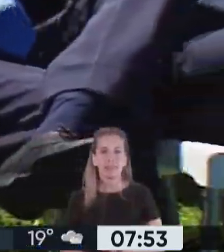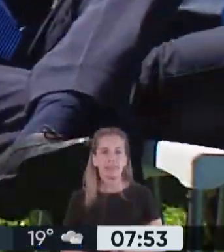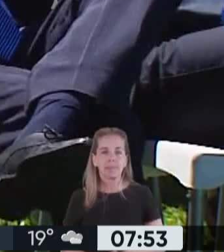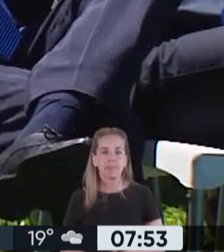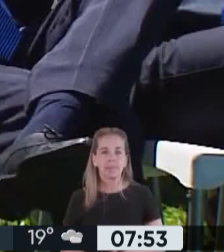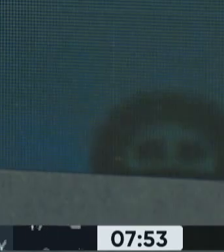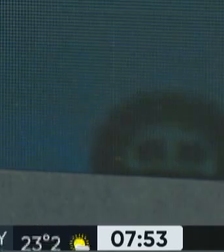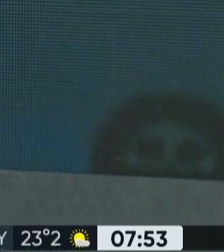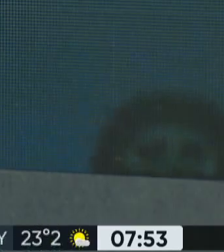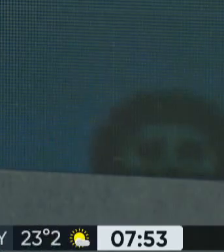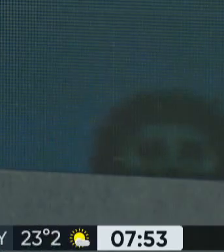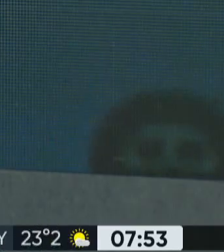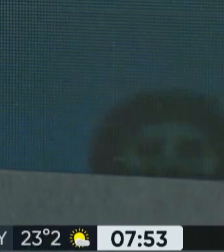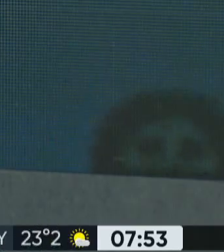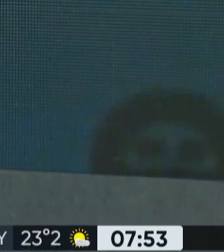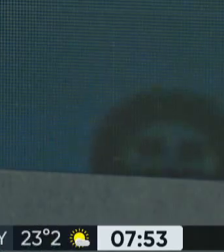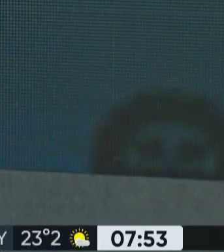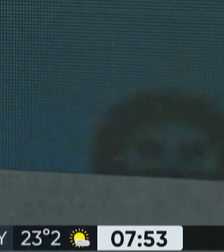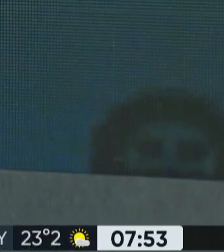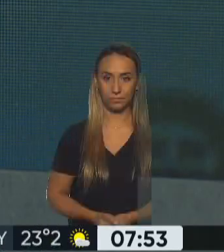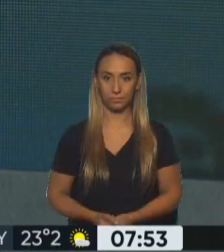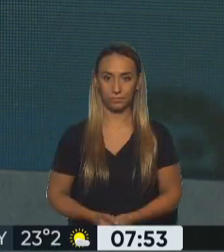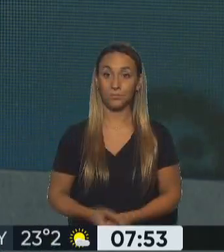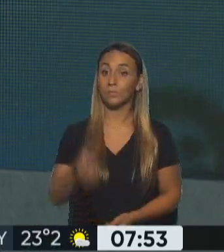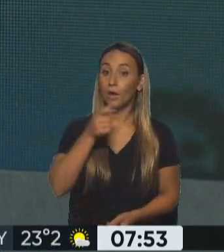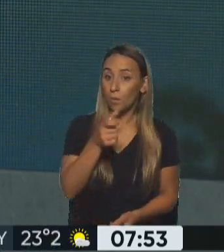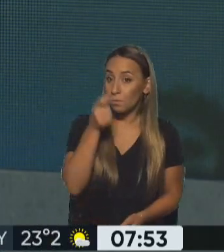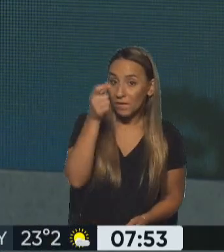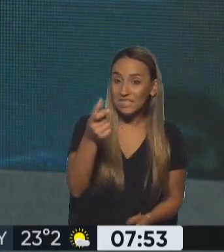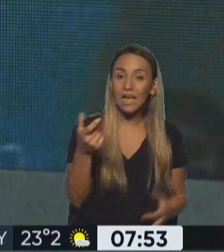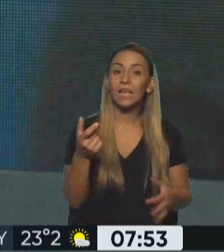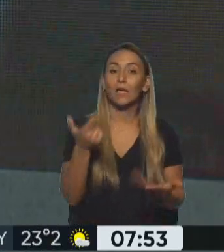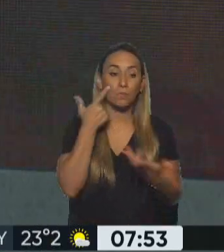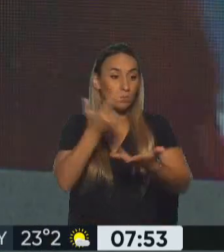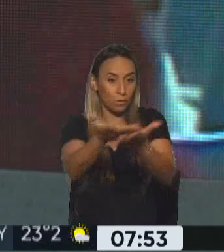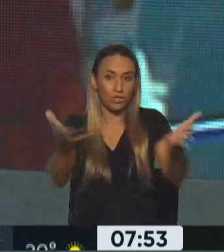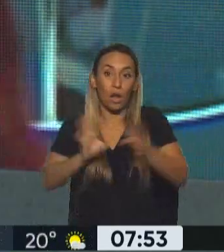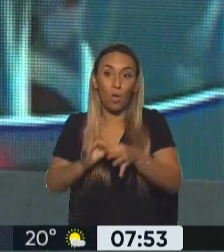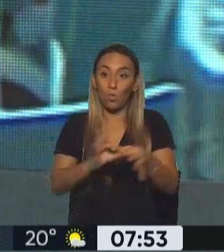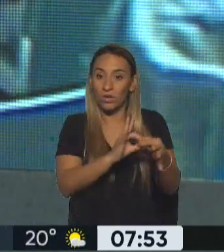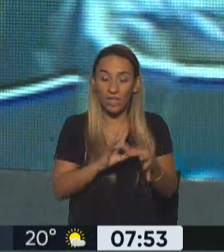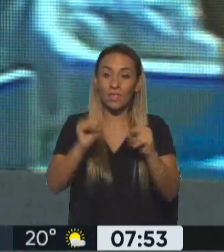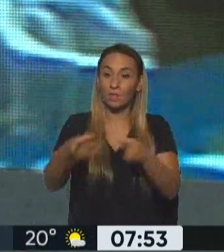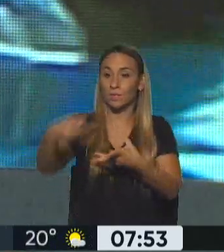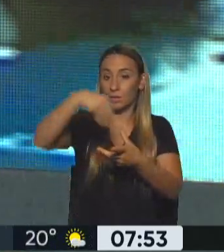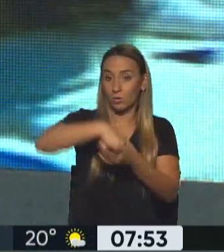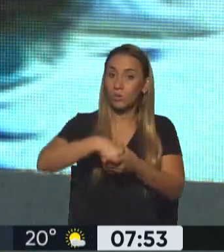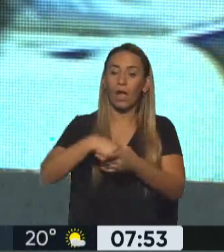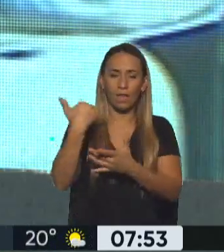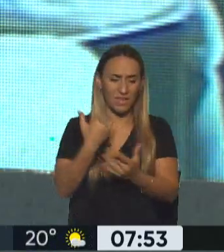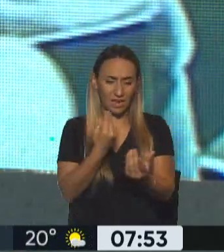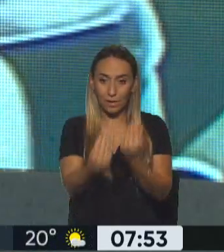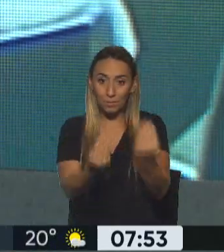Un mensaje de unidad, un mensaje de inclusión con varias presencias, entre ellas representantes de centrales sindicales,